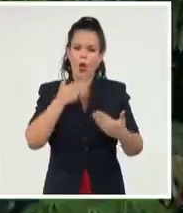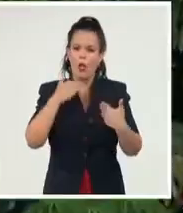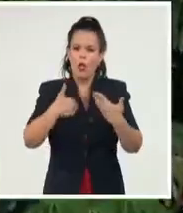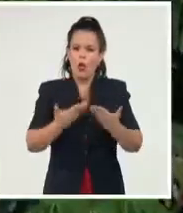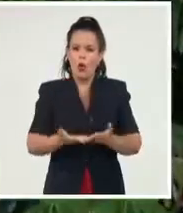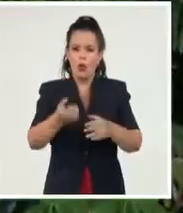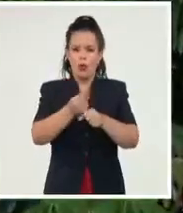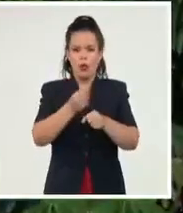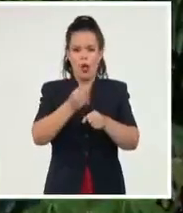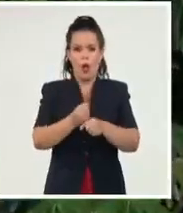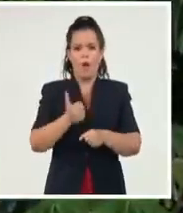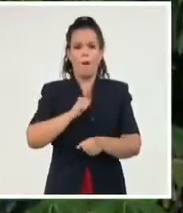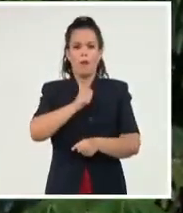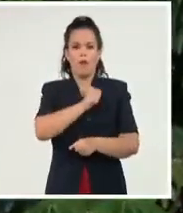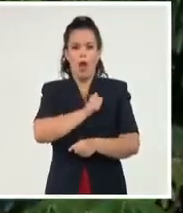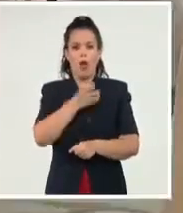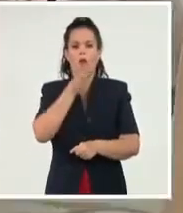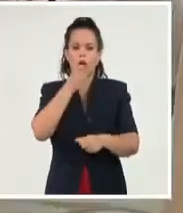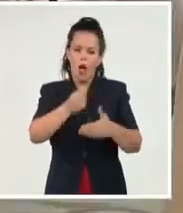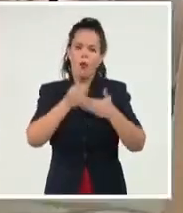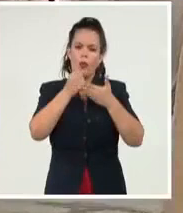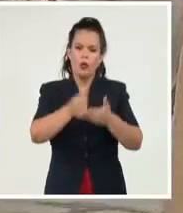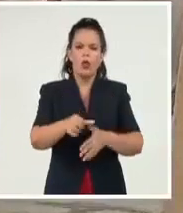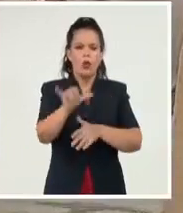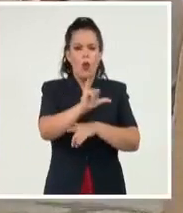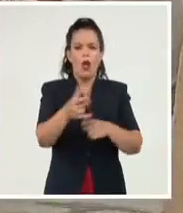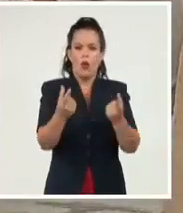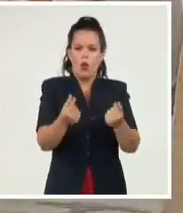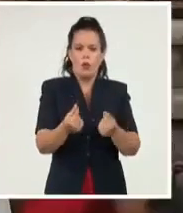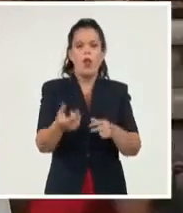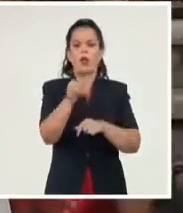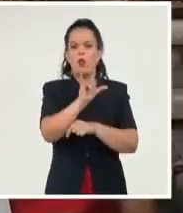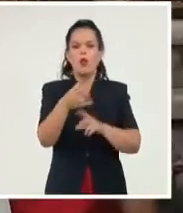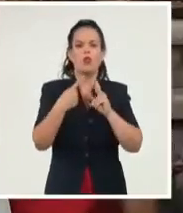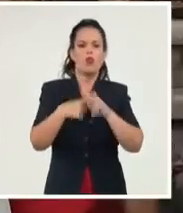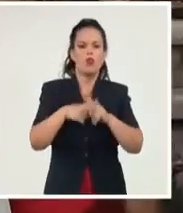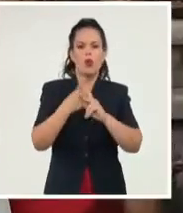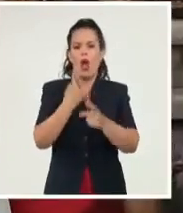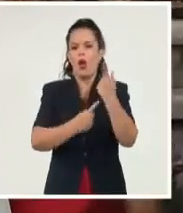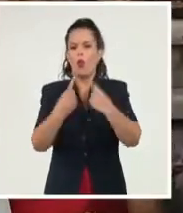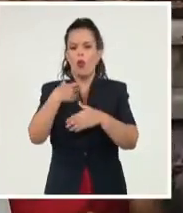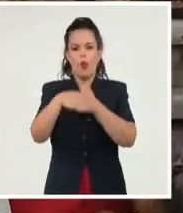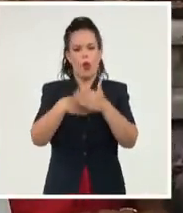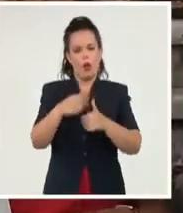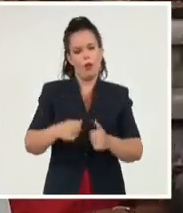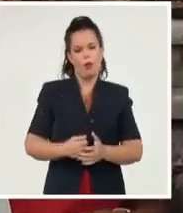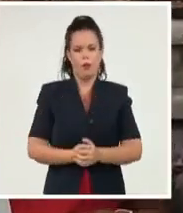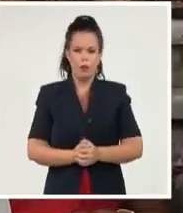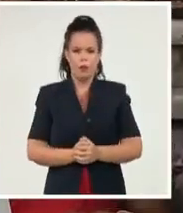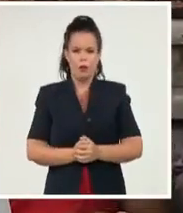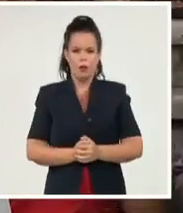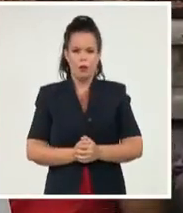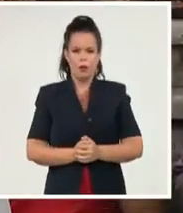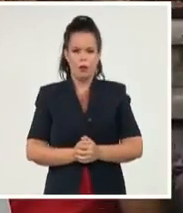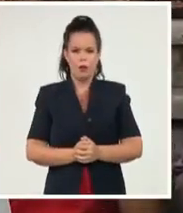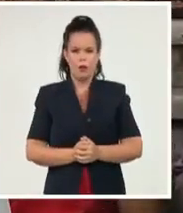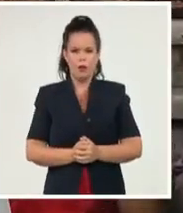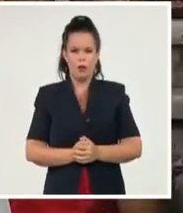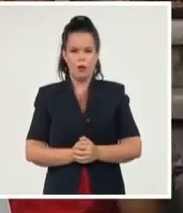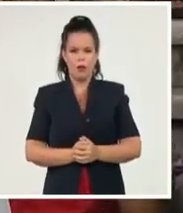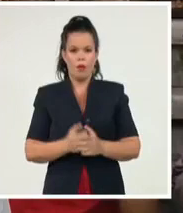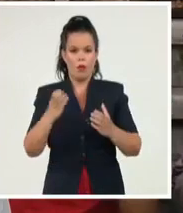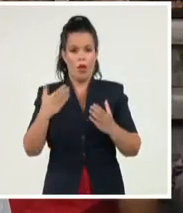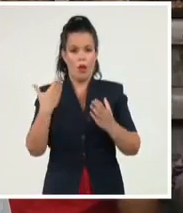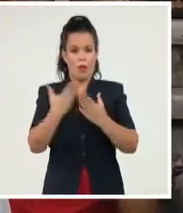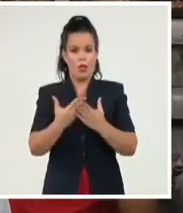y a la sociedad cubana, además de dar solución a algunas de las trabas que persisten. El sector no estatal, que hoy, sí lo